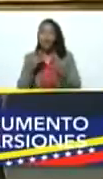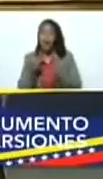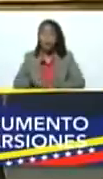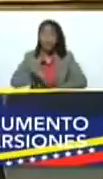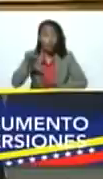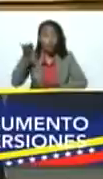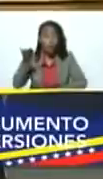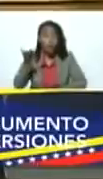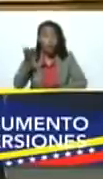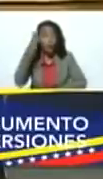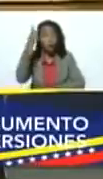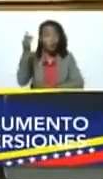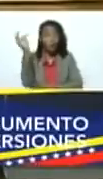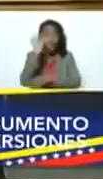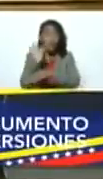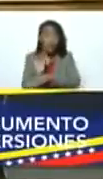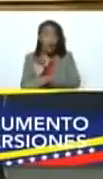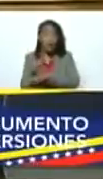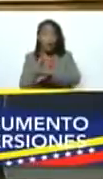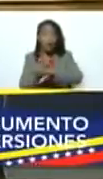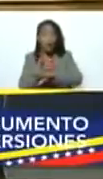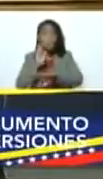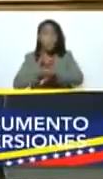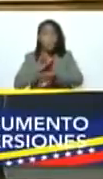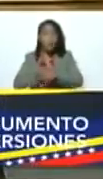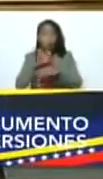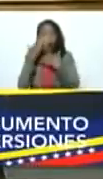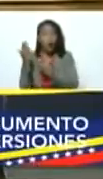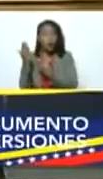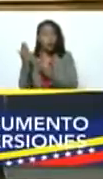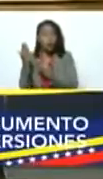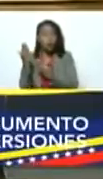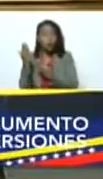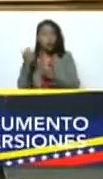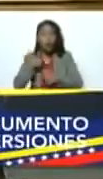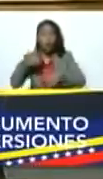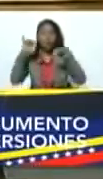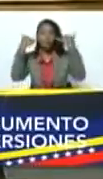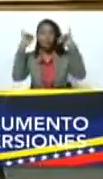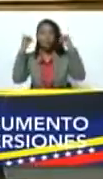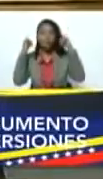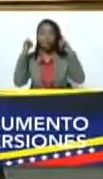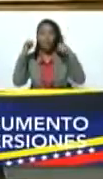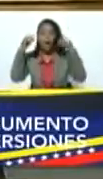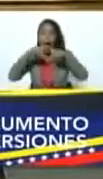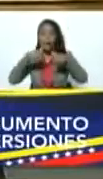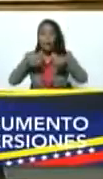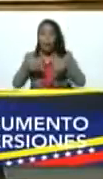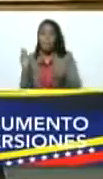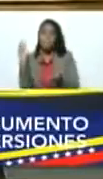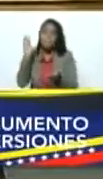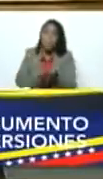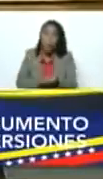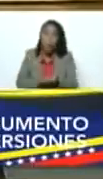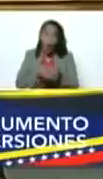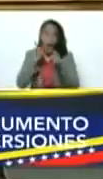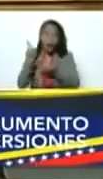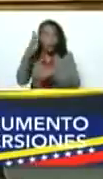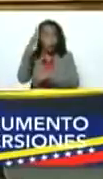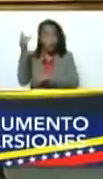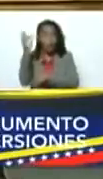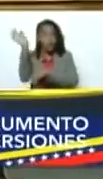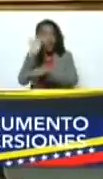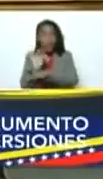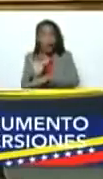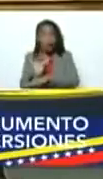importante el Consejo Federal de Gobierno. Por eso, celebro que estemos instalando este Consejo